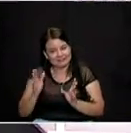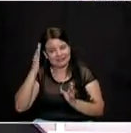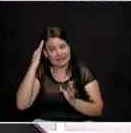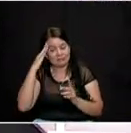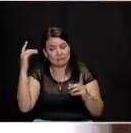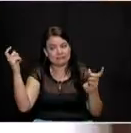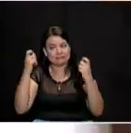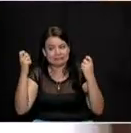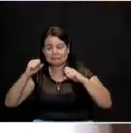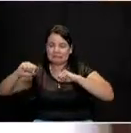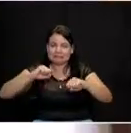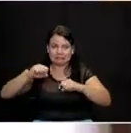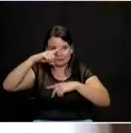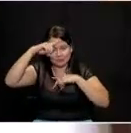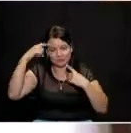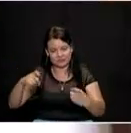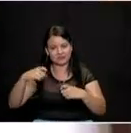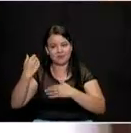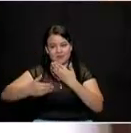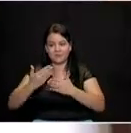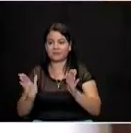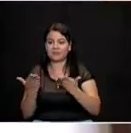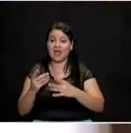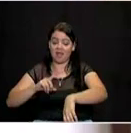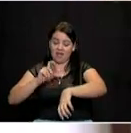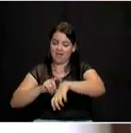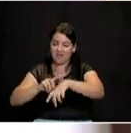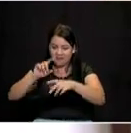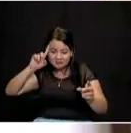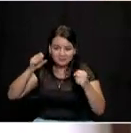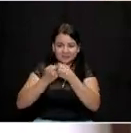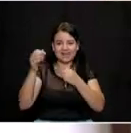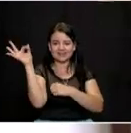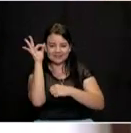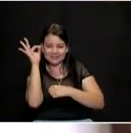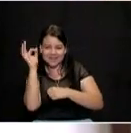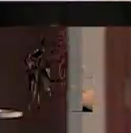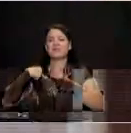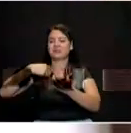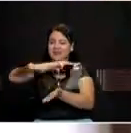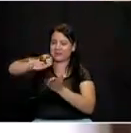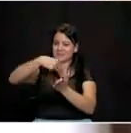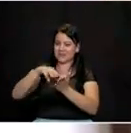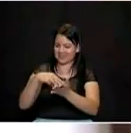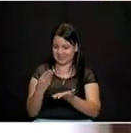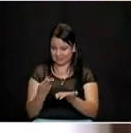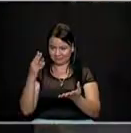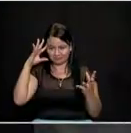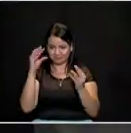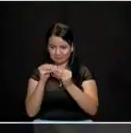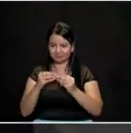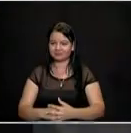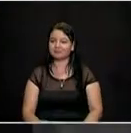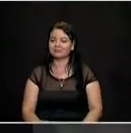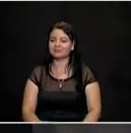en este último mes. Esta hora del debate fue una alianza entre Hora 13 Noticias y Telemedellín.